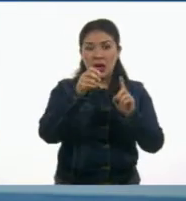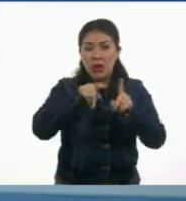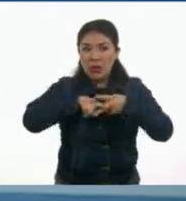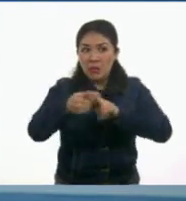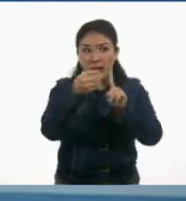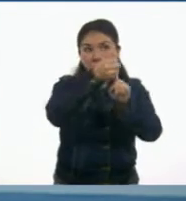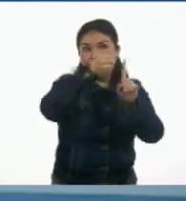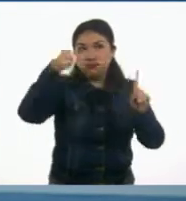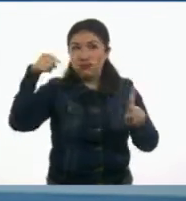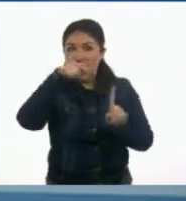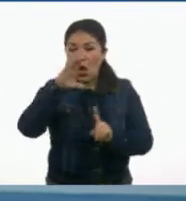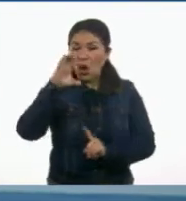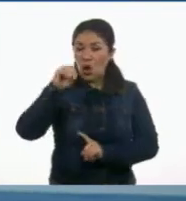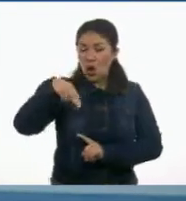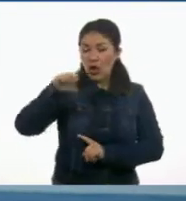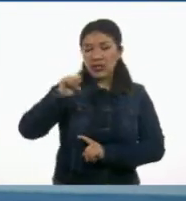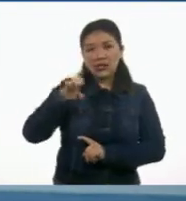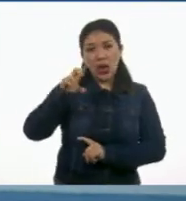palabra.